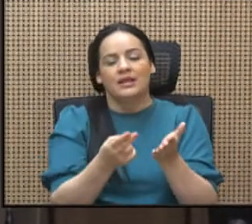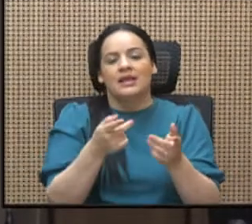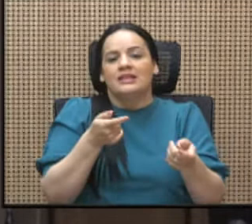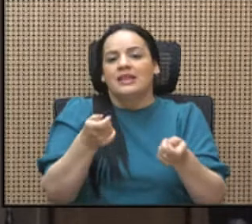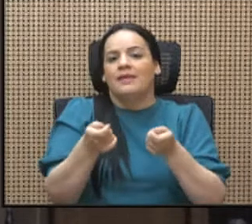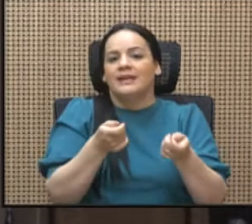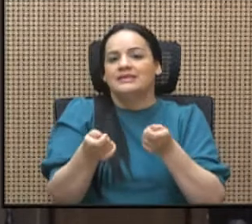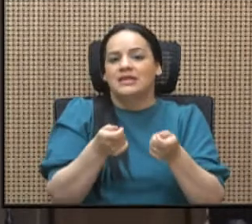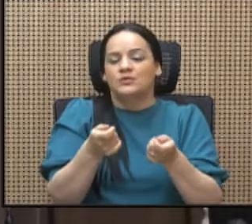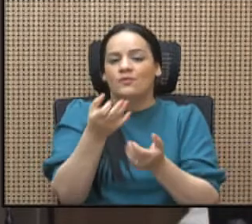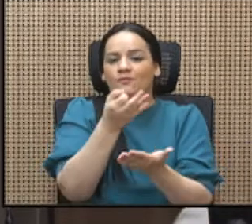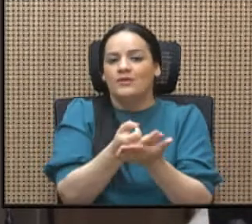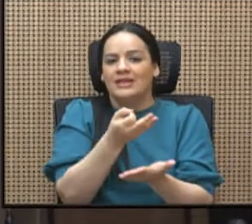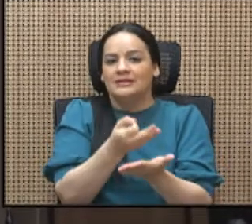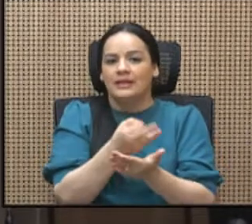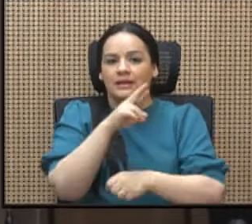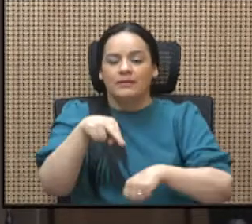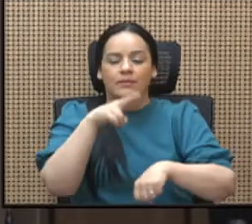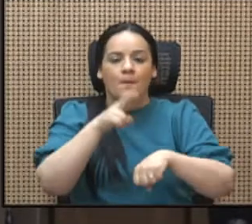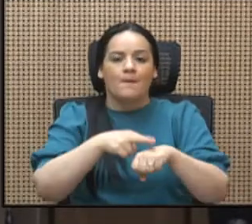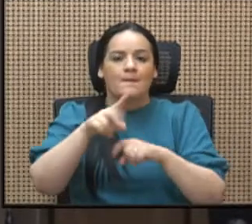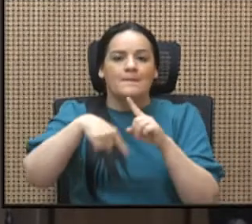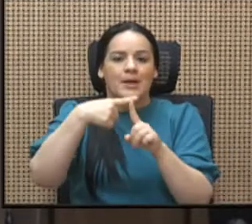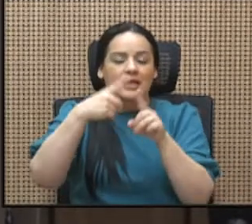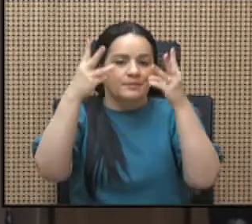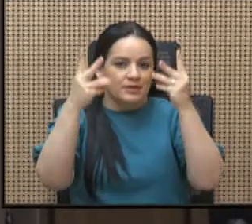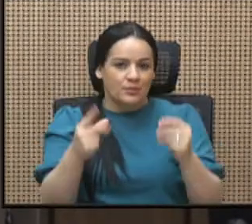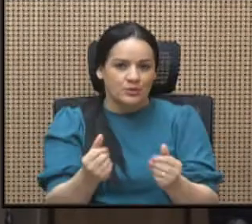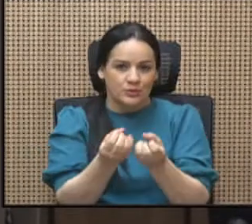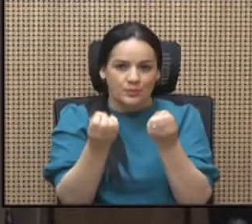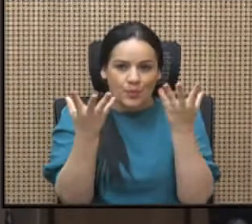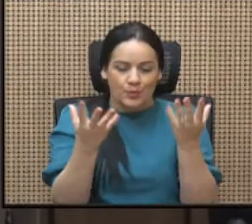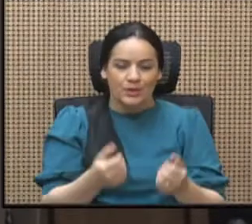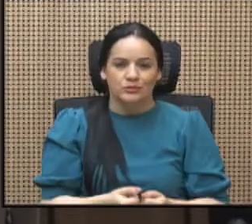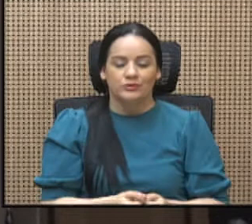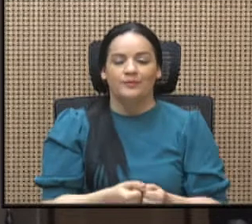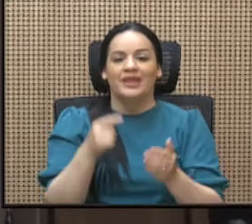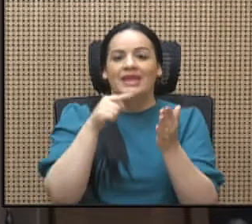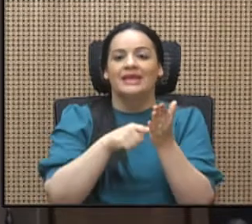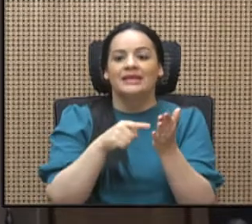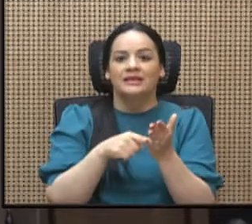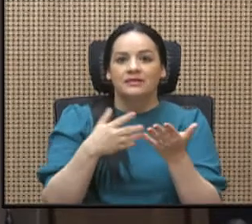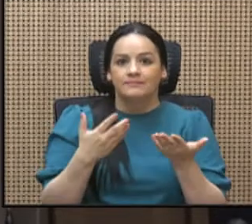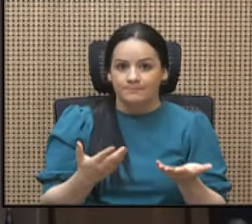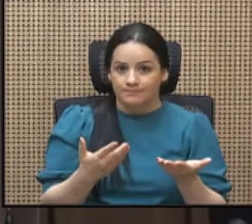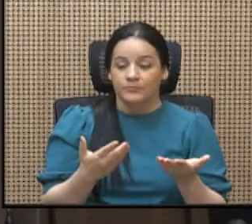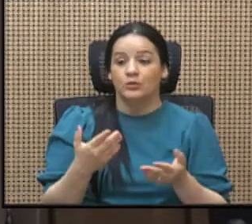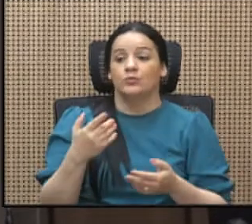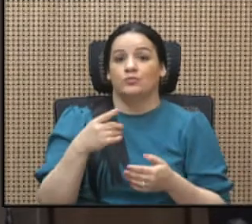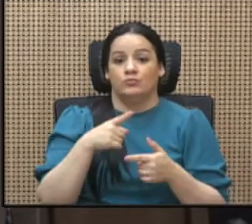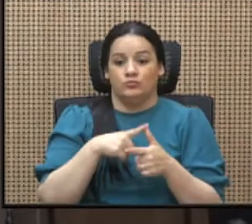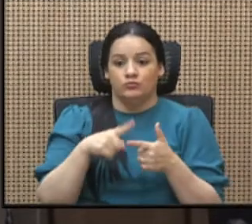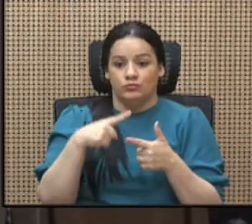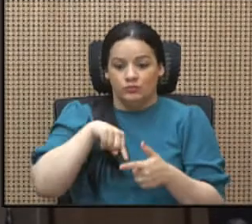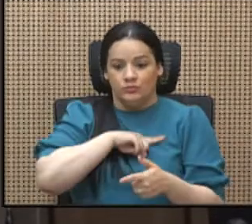resaltó la importancia de esta ley para corregir errores que se dieron durante el conocido hueco fiscal. Presentamos este